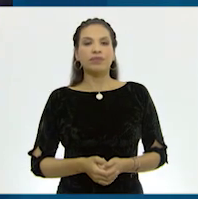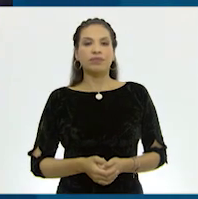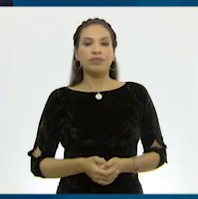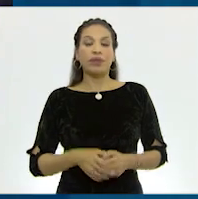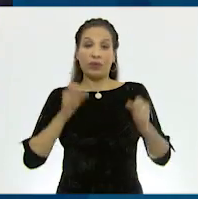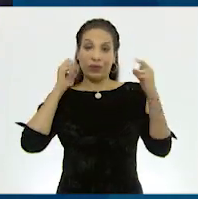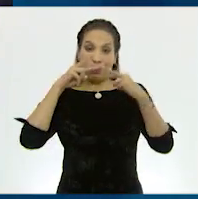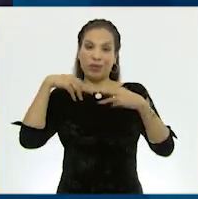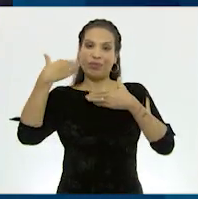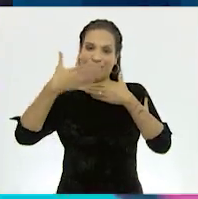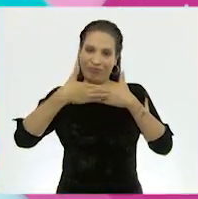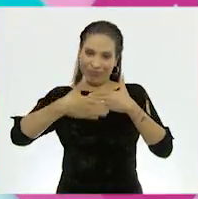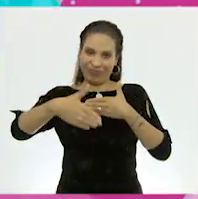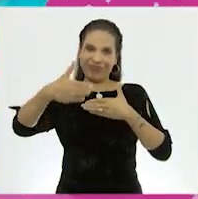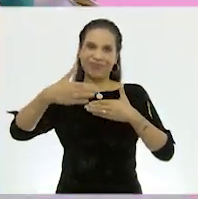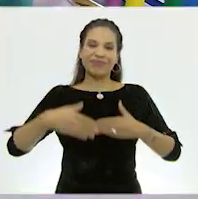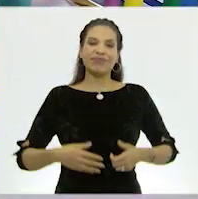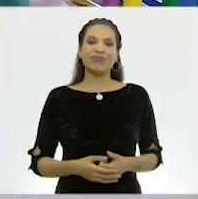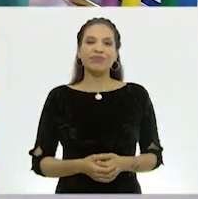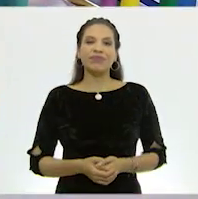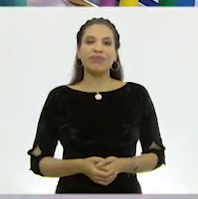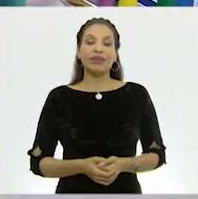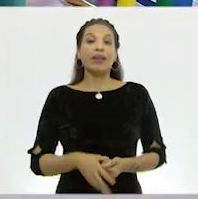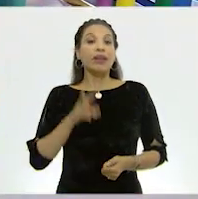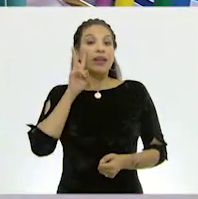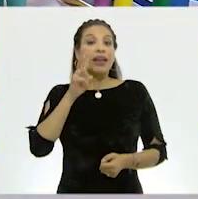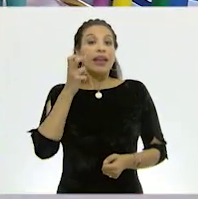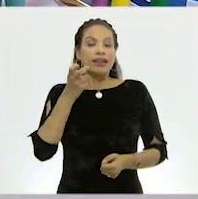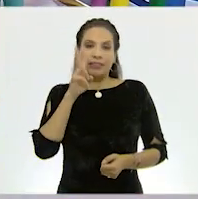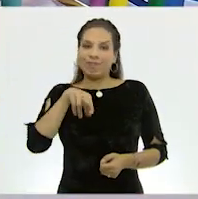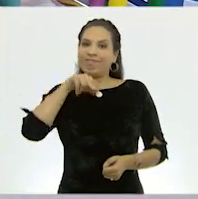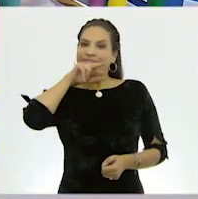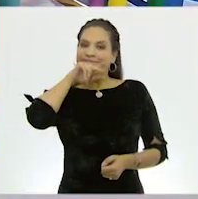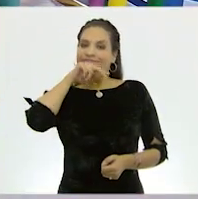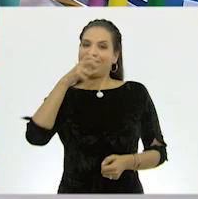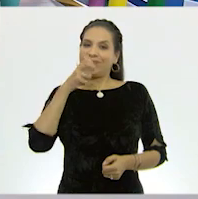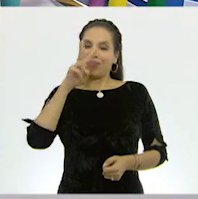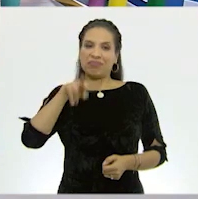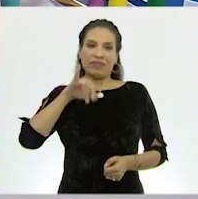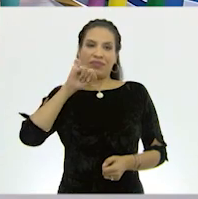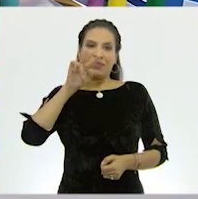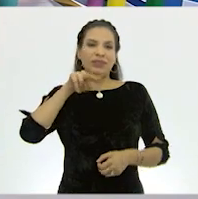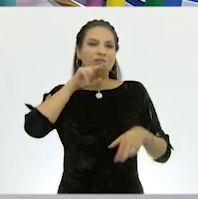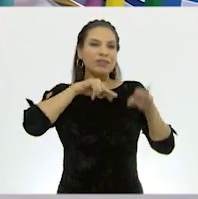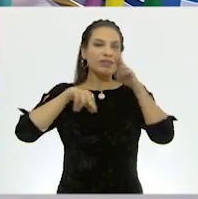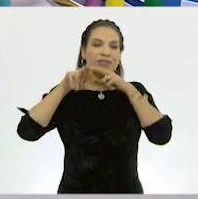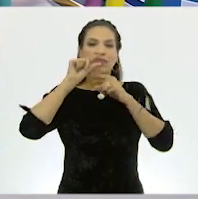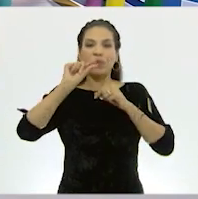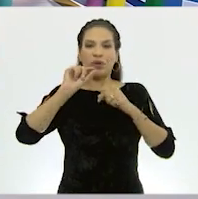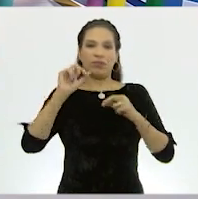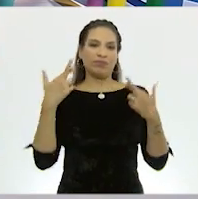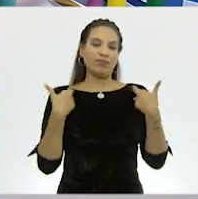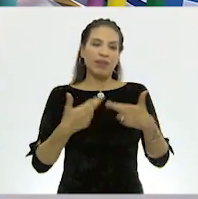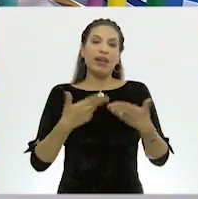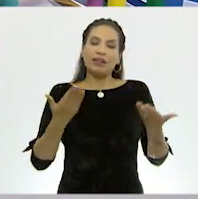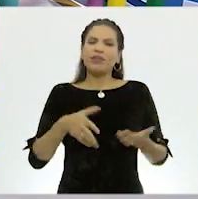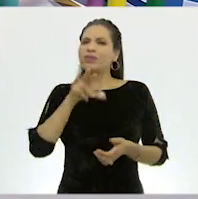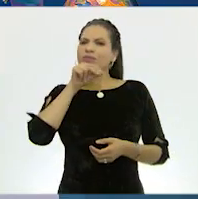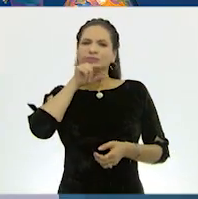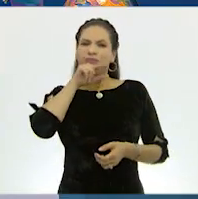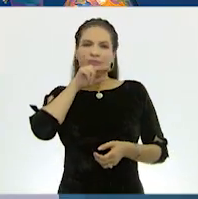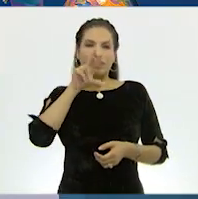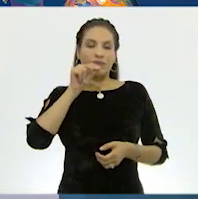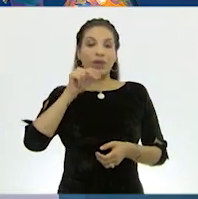Nos vemos en el camino ¿Qué les parece? Preocupante, ¿no? Sí, sí, sí, un poco, profesor No se